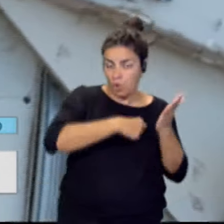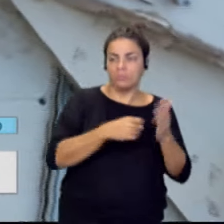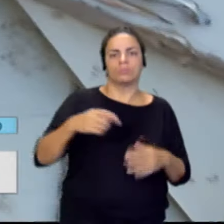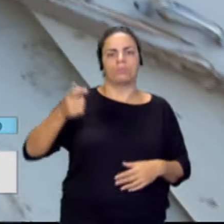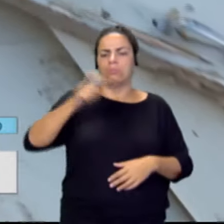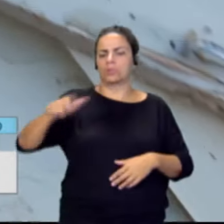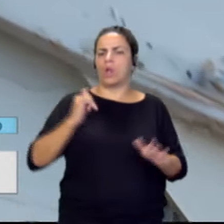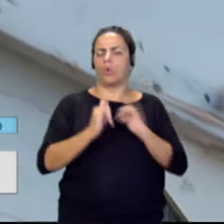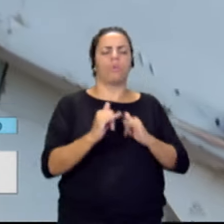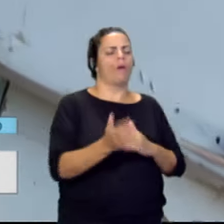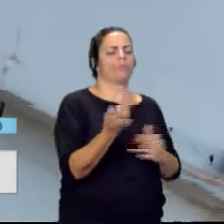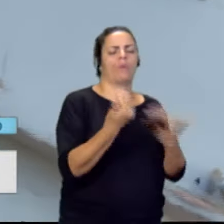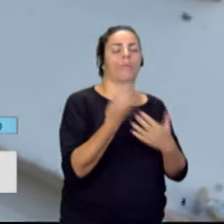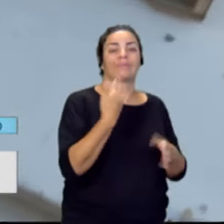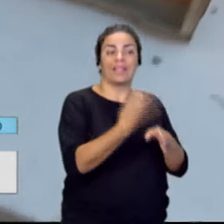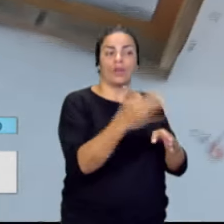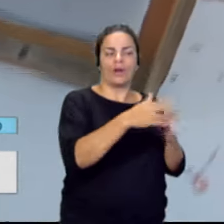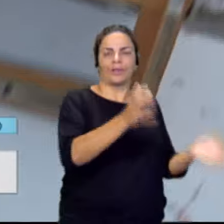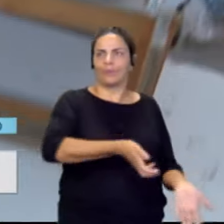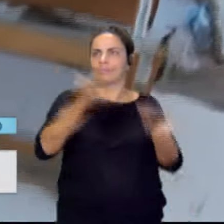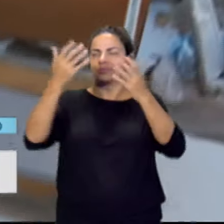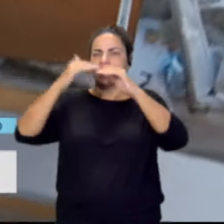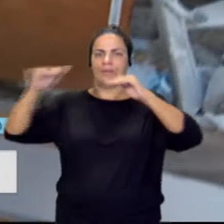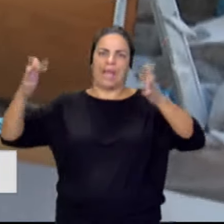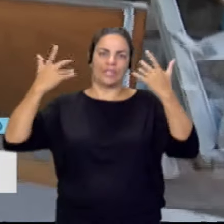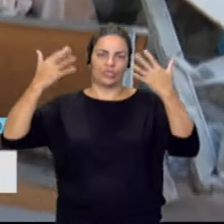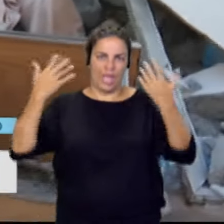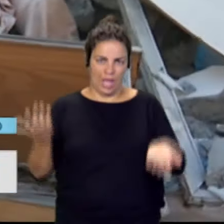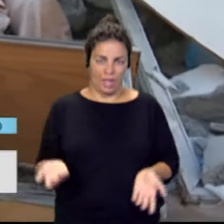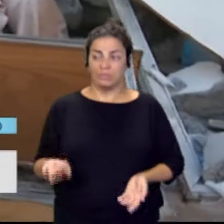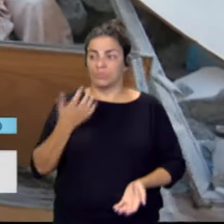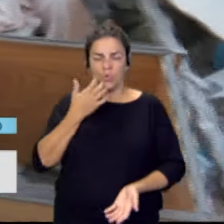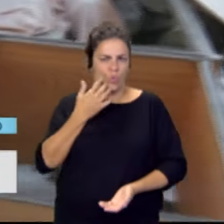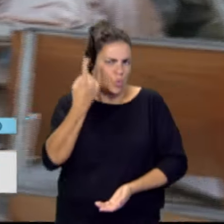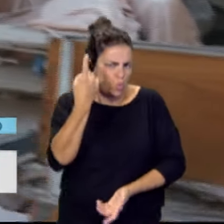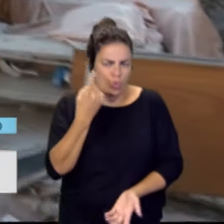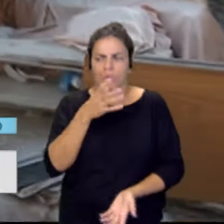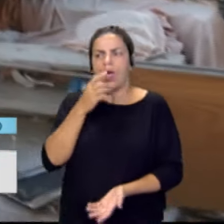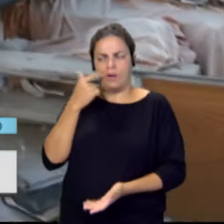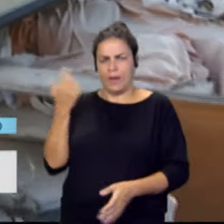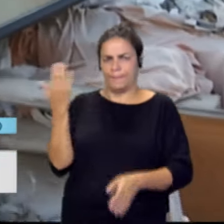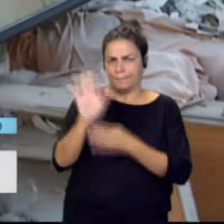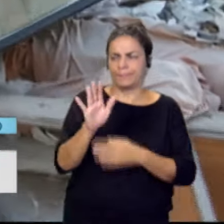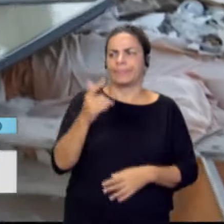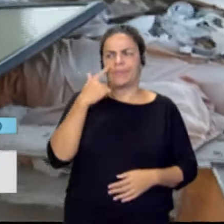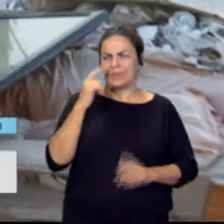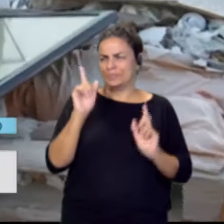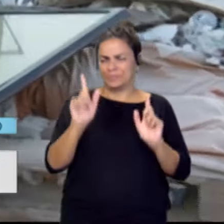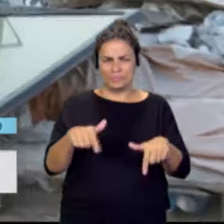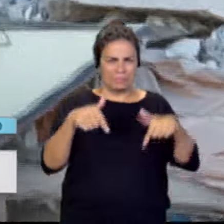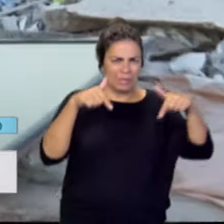colocar aquí los restos de esas viviendas. Este es solo un ejemplo porque ahora les vamos a mostrar por qué hay basura,